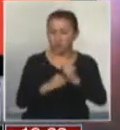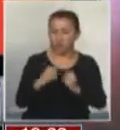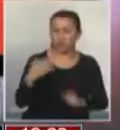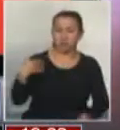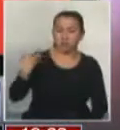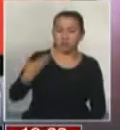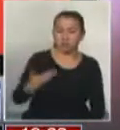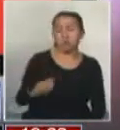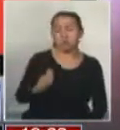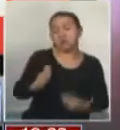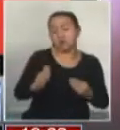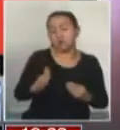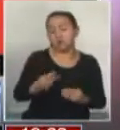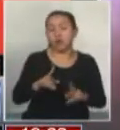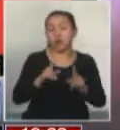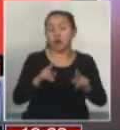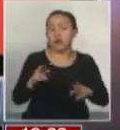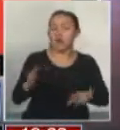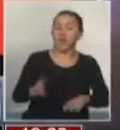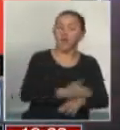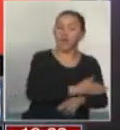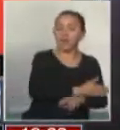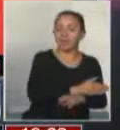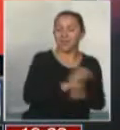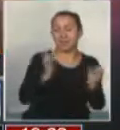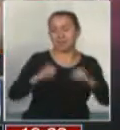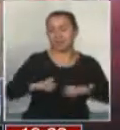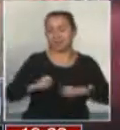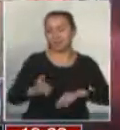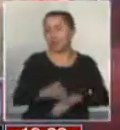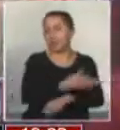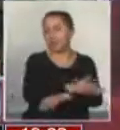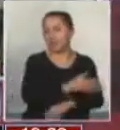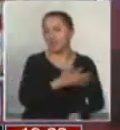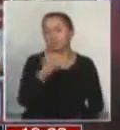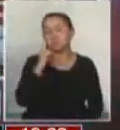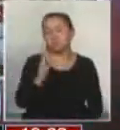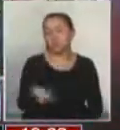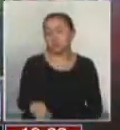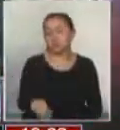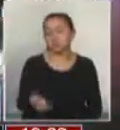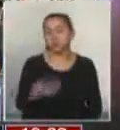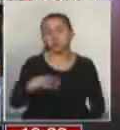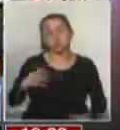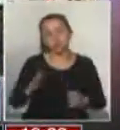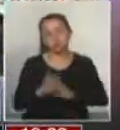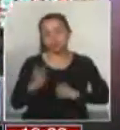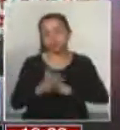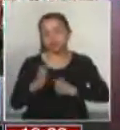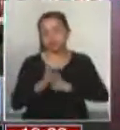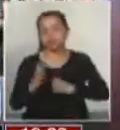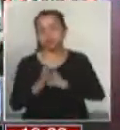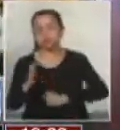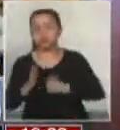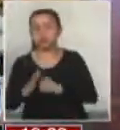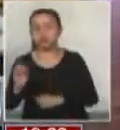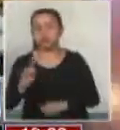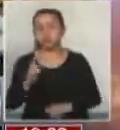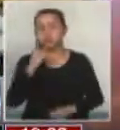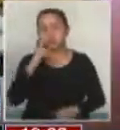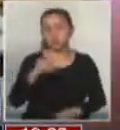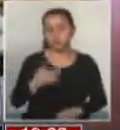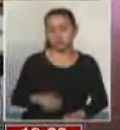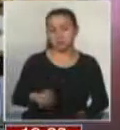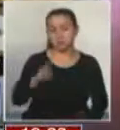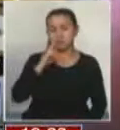Bueno, obviamente que a mí me hubiera gustado que esto se hubiera aprobado durante el gobierno anterior, hice lo posible porque así fuera. No ocurrió, pero eso